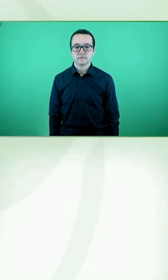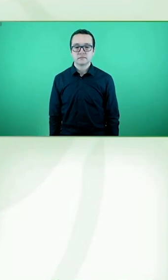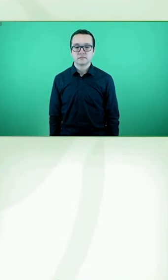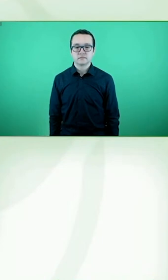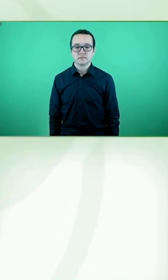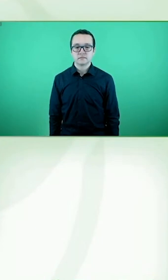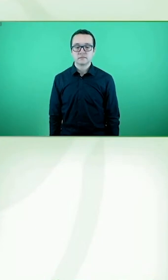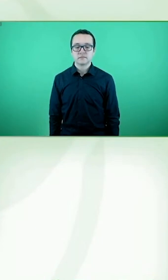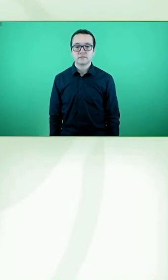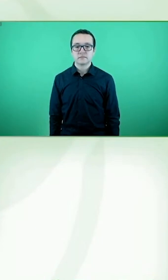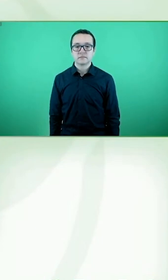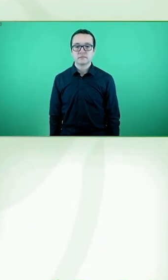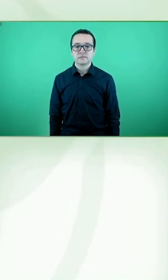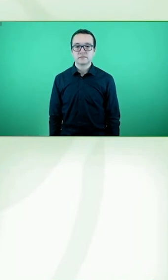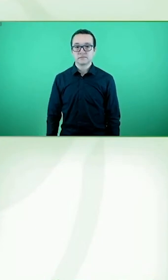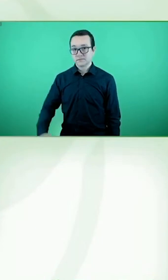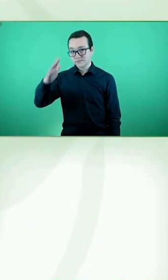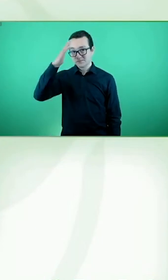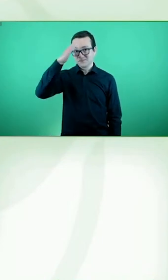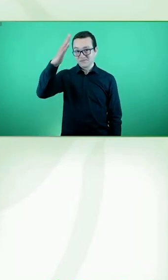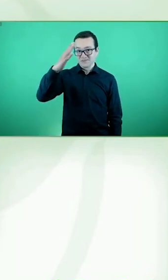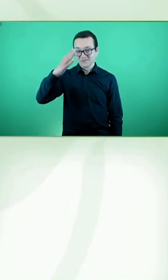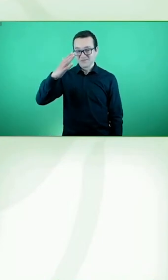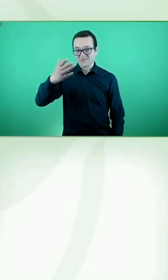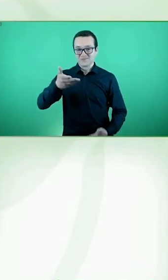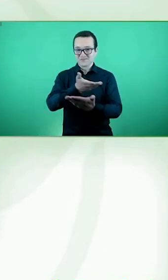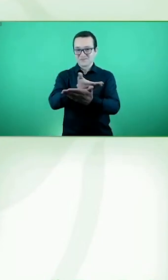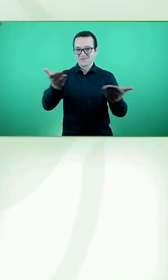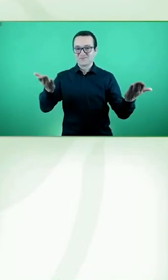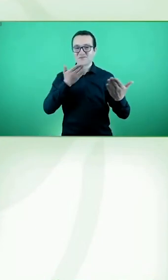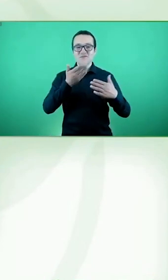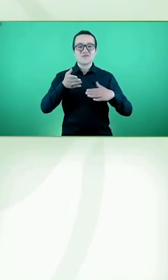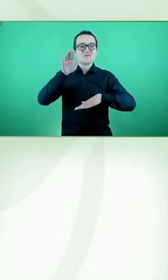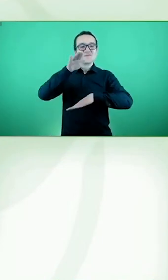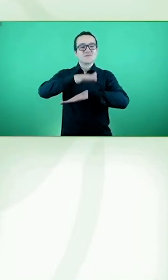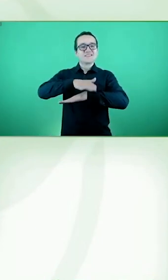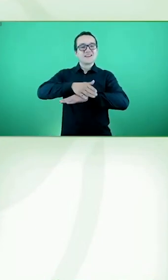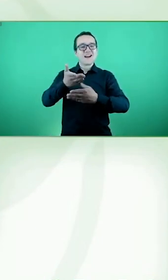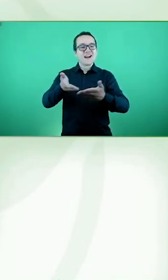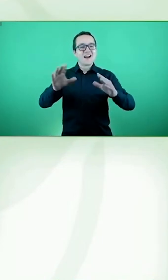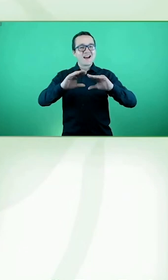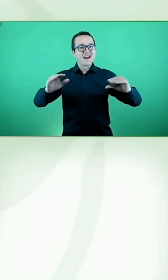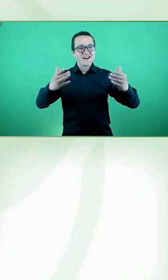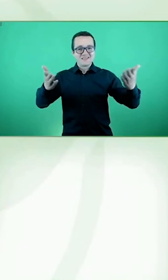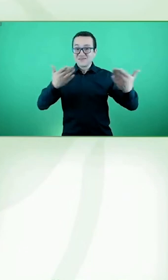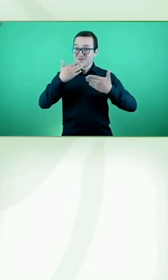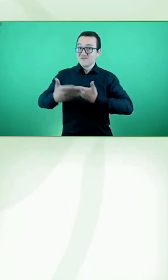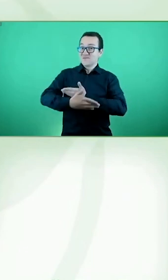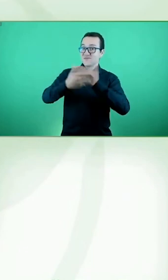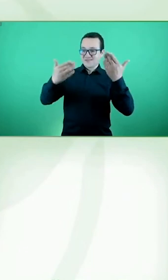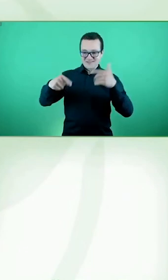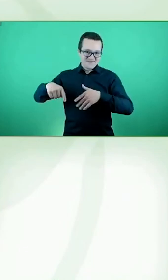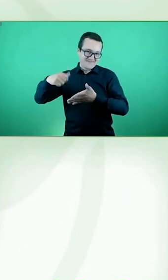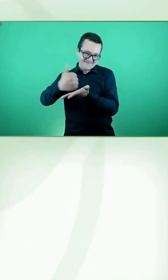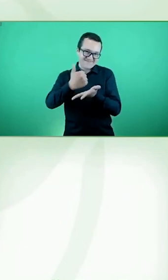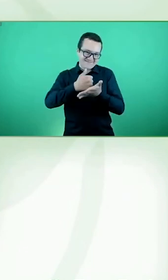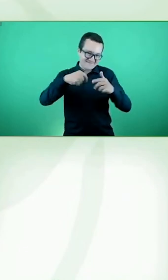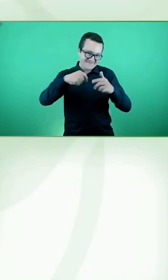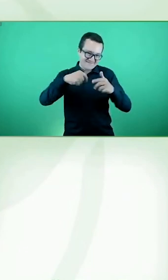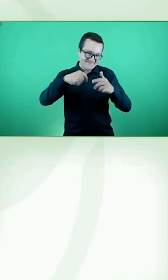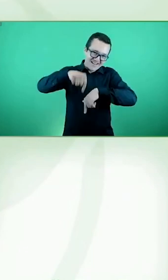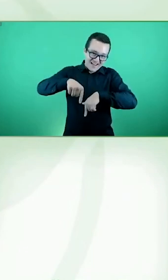Bueno, tardes a todas las personas presentes. Buenos días a los que están conectados desde Latinoamérica. ¿Me escuchan bien?